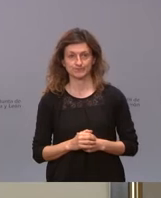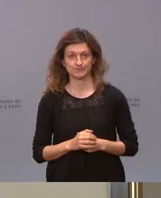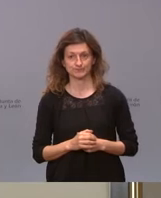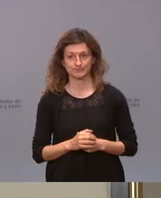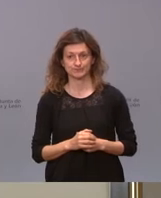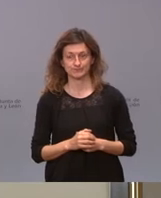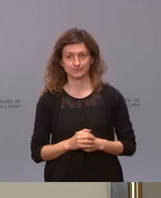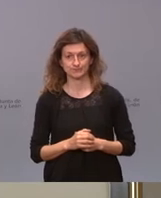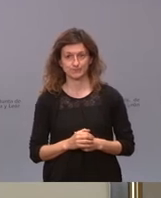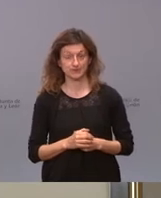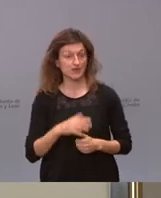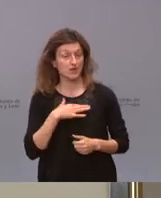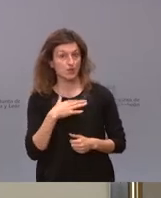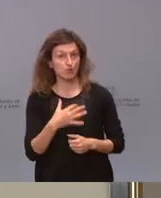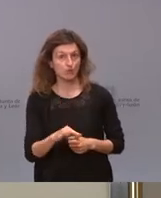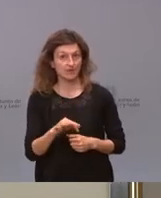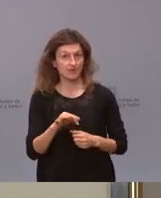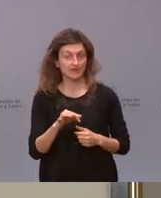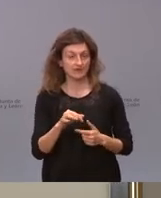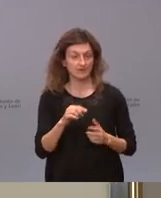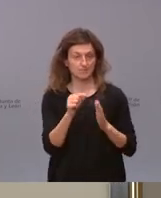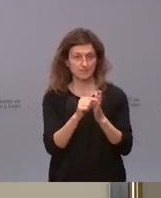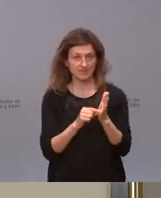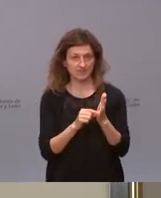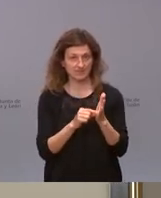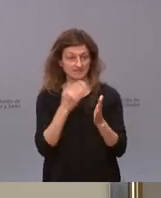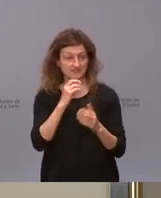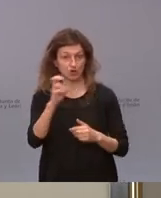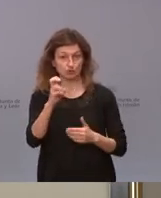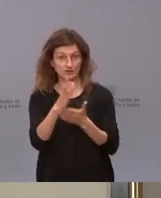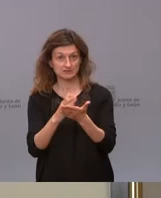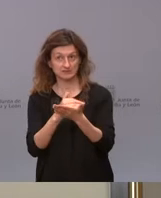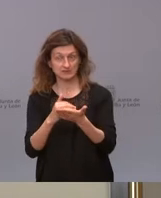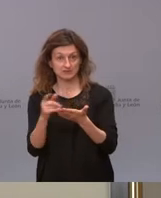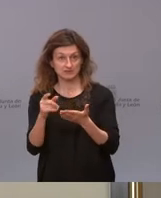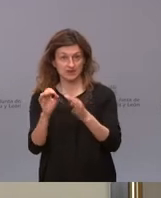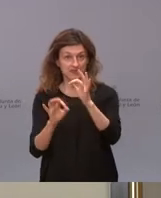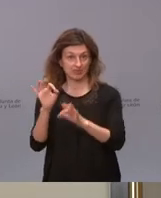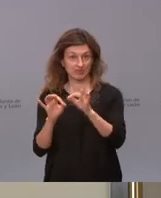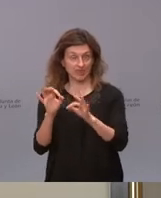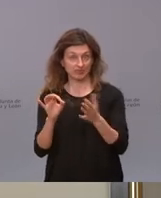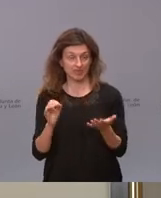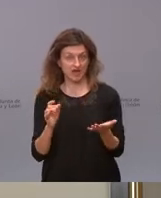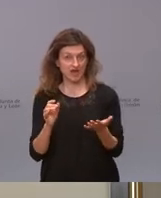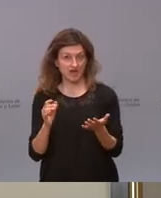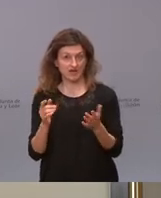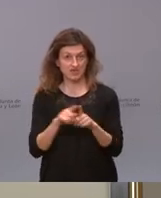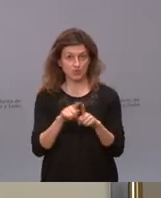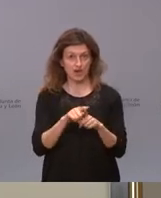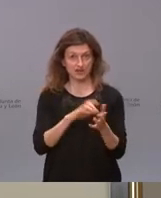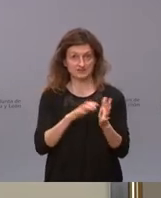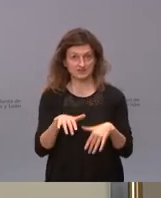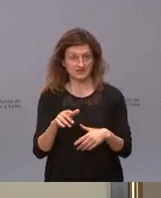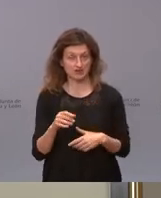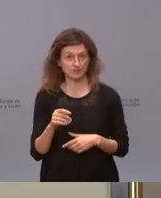plantearían la posibilidad de intentar aplicar estas medidas si las otras comunidades tuvieran una incidencia, por lo menos como la de Castilla y León? Baleares